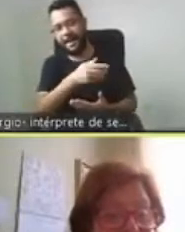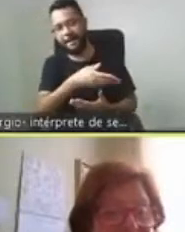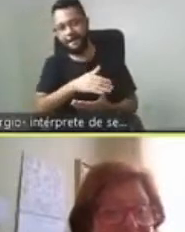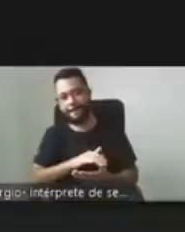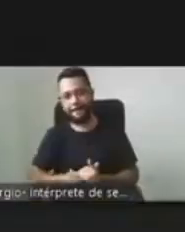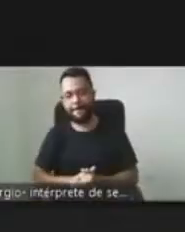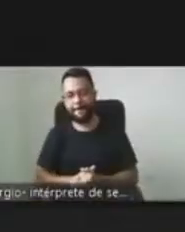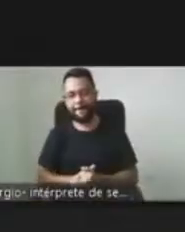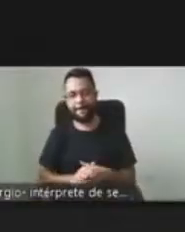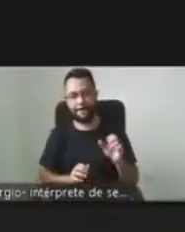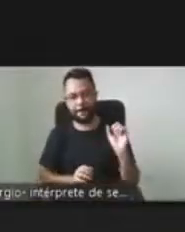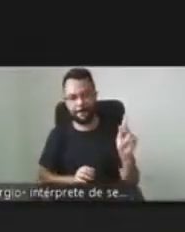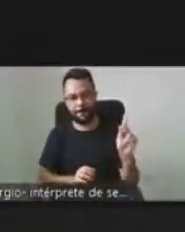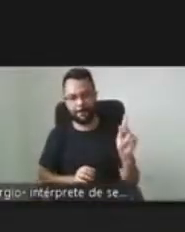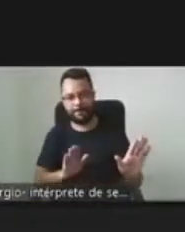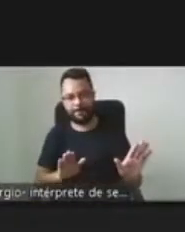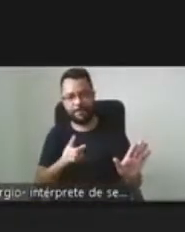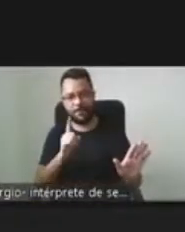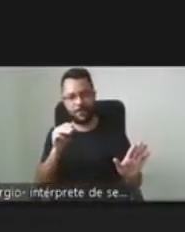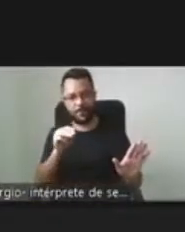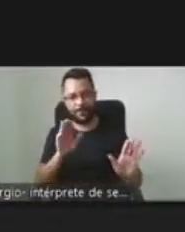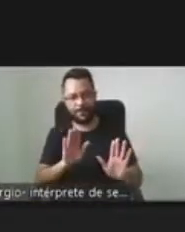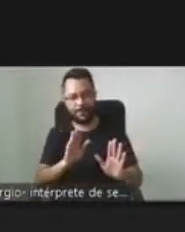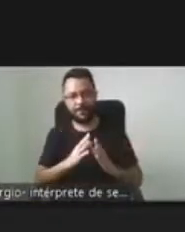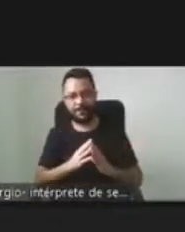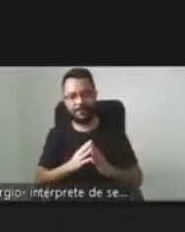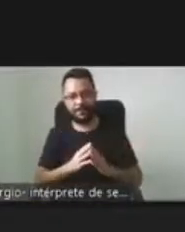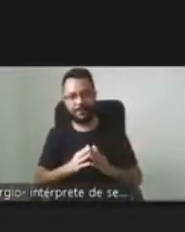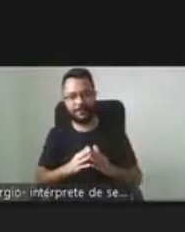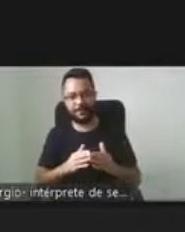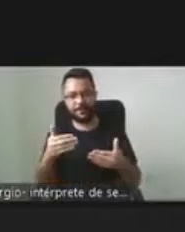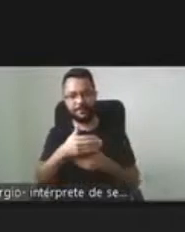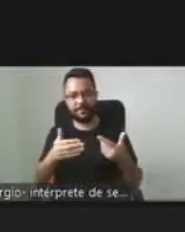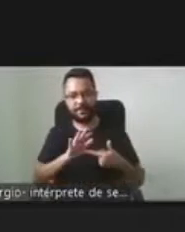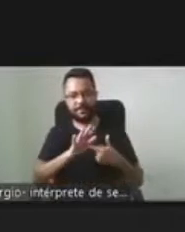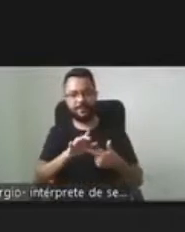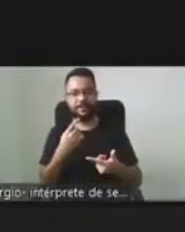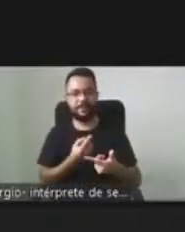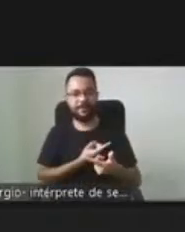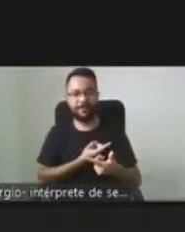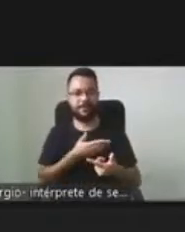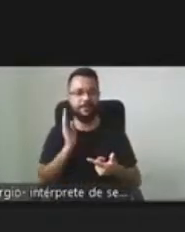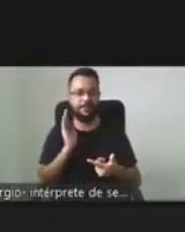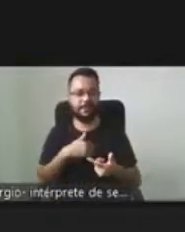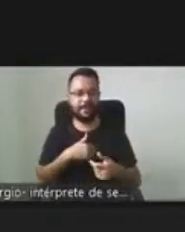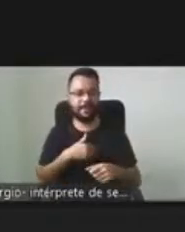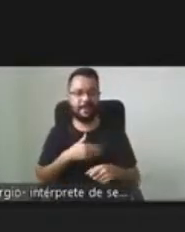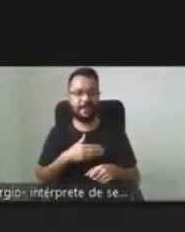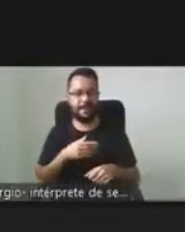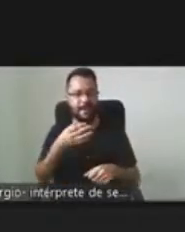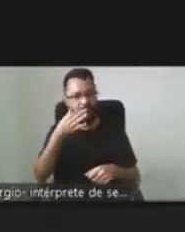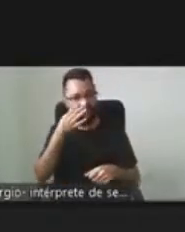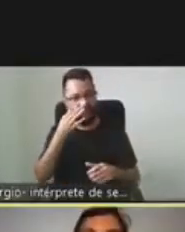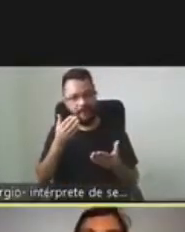Ok, un momento que estas cosas pasan cuando estamos en vivo, ahora me piden la contraseña, a ver si yo me